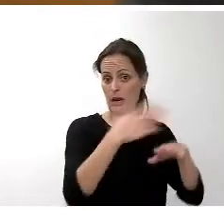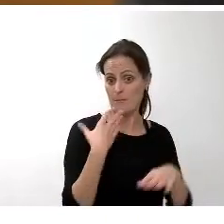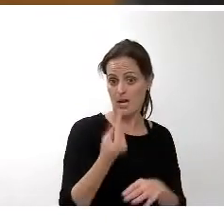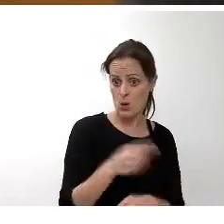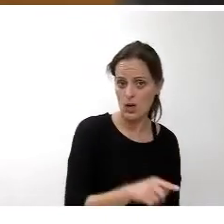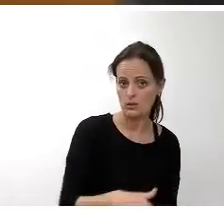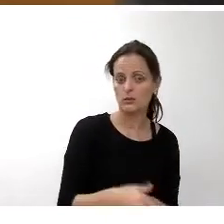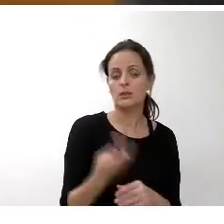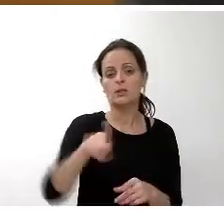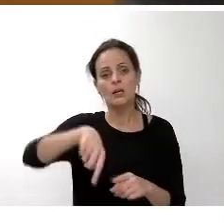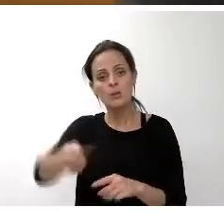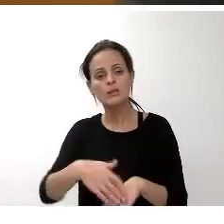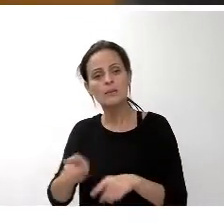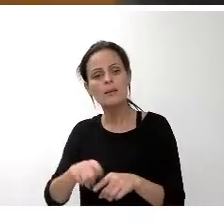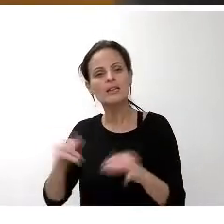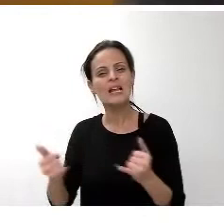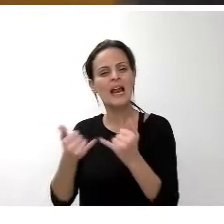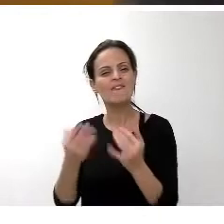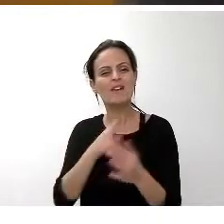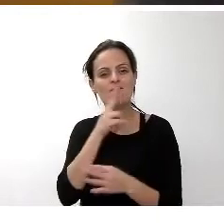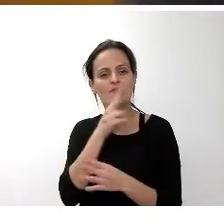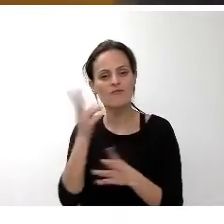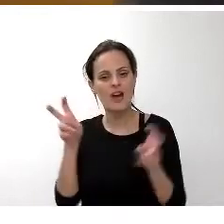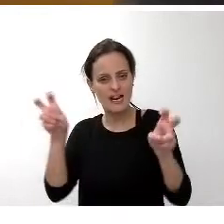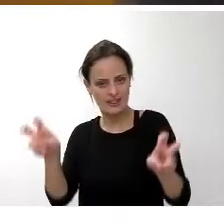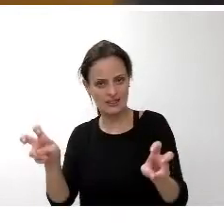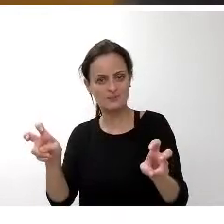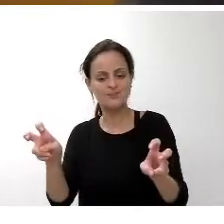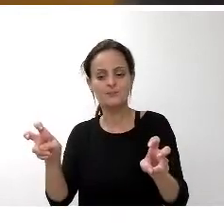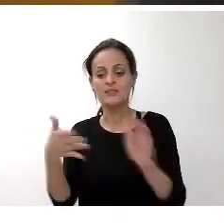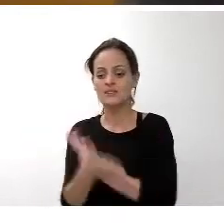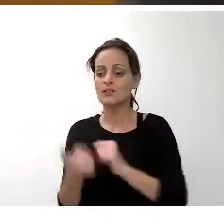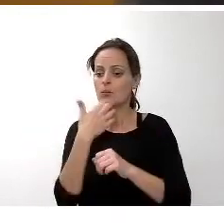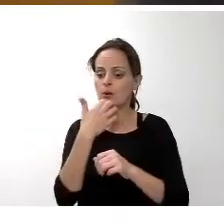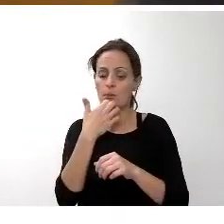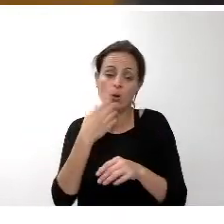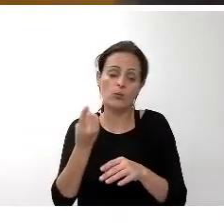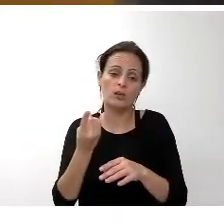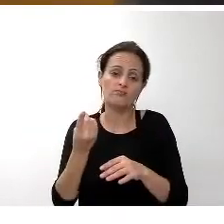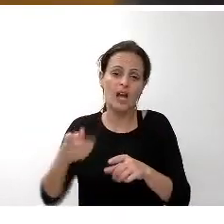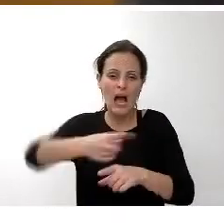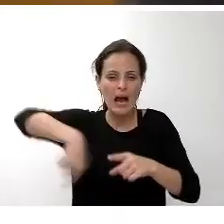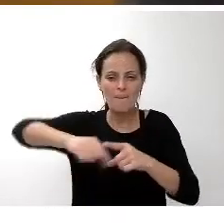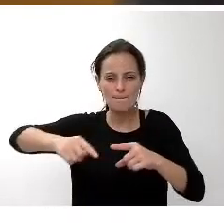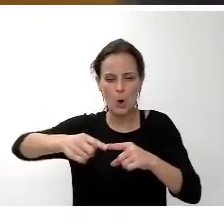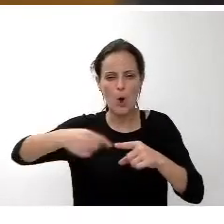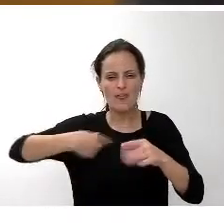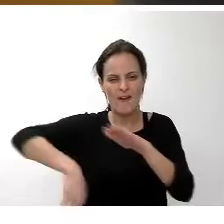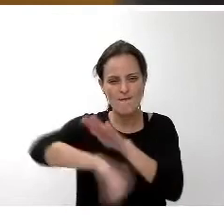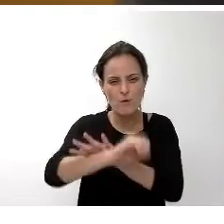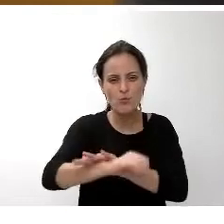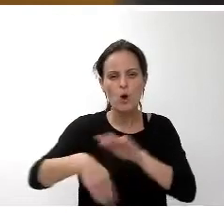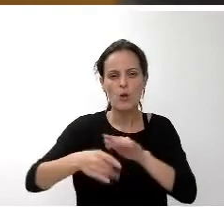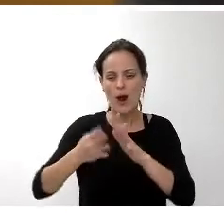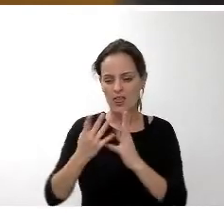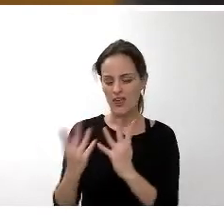en verde el programa del cabildo que dota los campos de fútbol de la isla de una superficie de césped artificial dispondrá de casi un millón de euros para el 2016 y la mejora